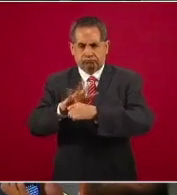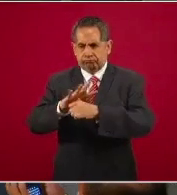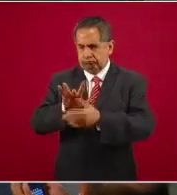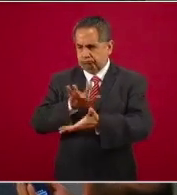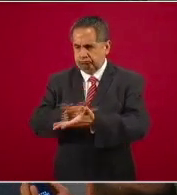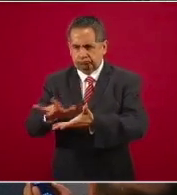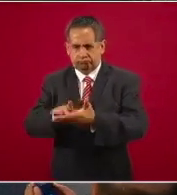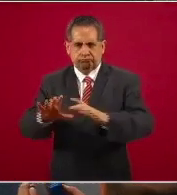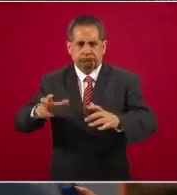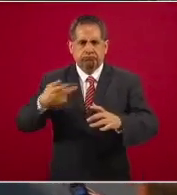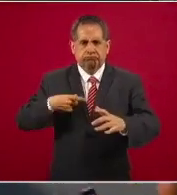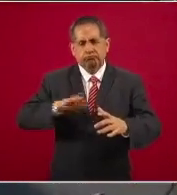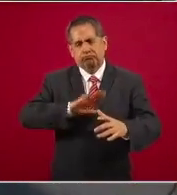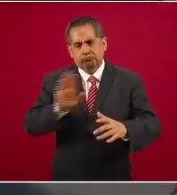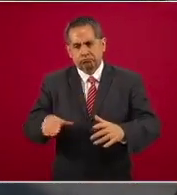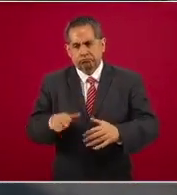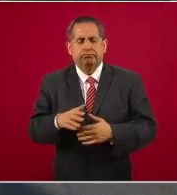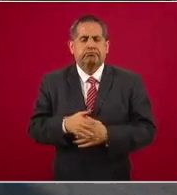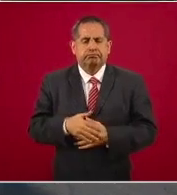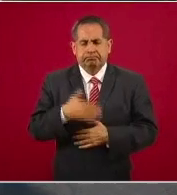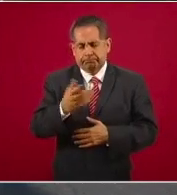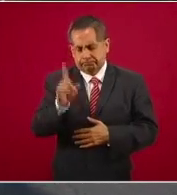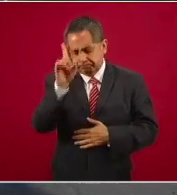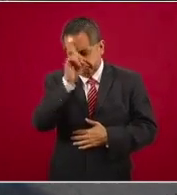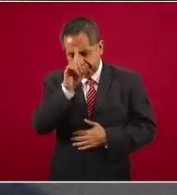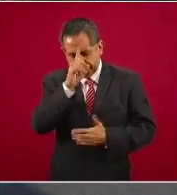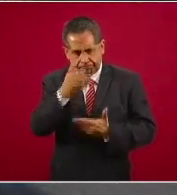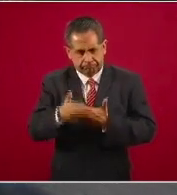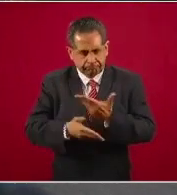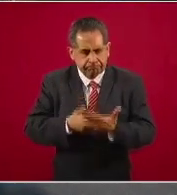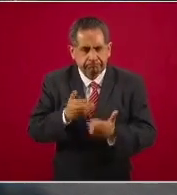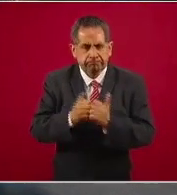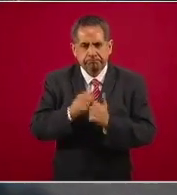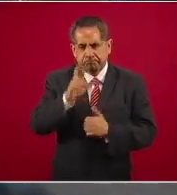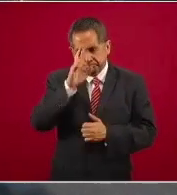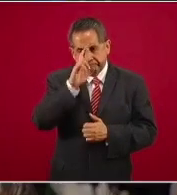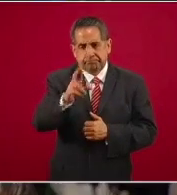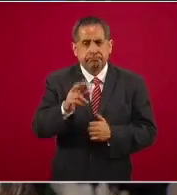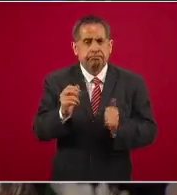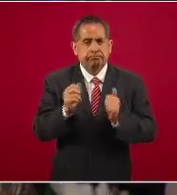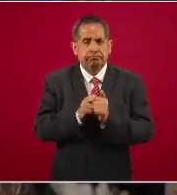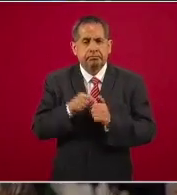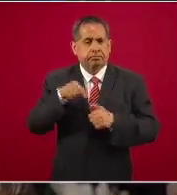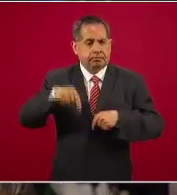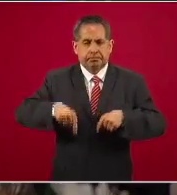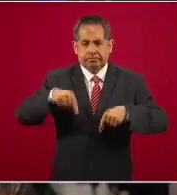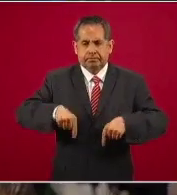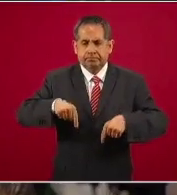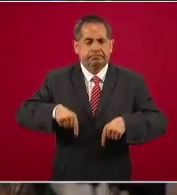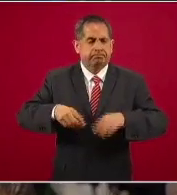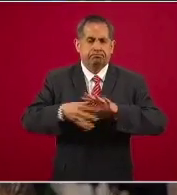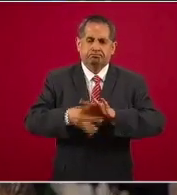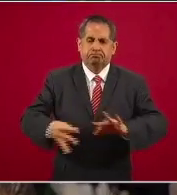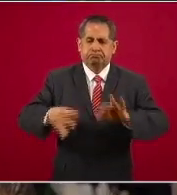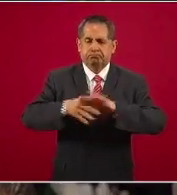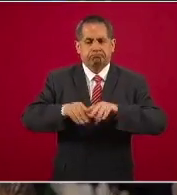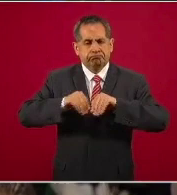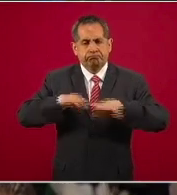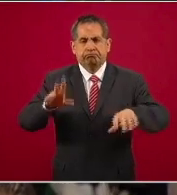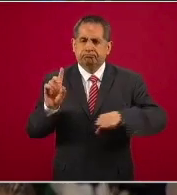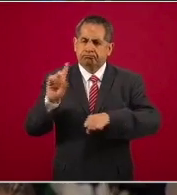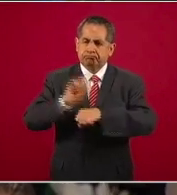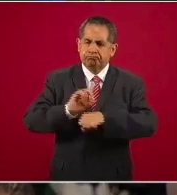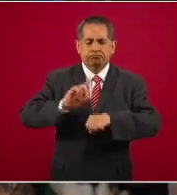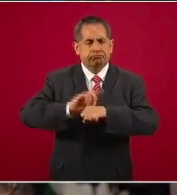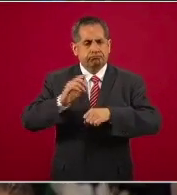muerto por el COVID-19. Yo quisiera exhortarle de la manera más respetuosa que a través de esta trinchera donde usted da todos los días